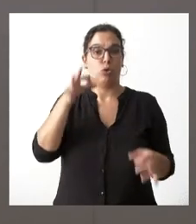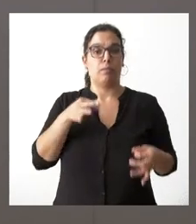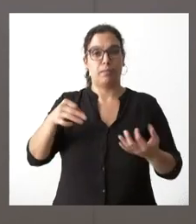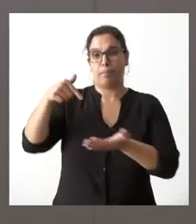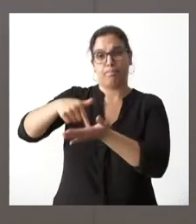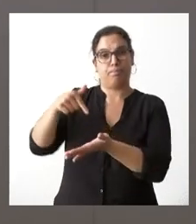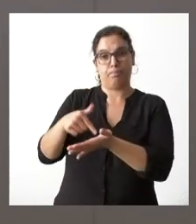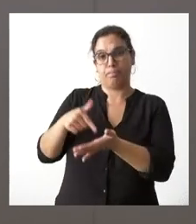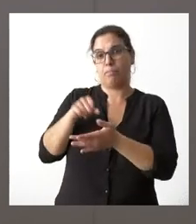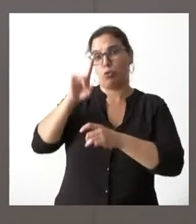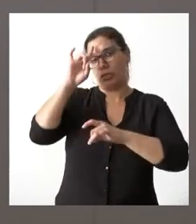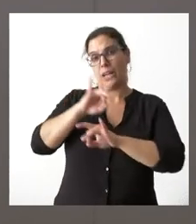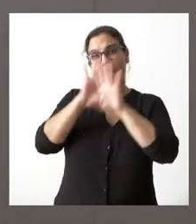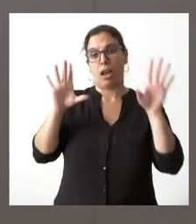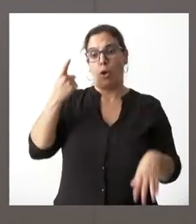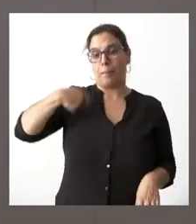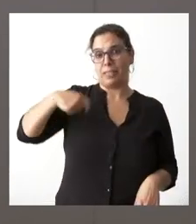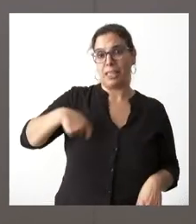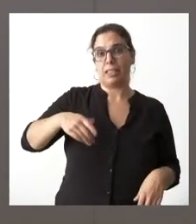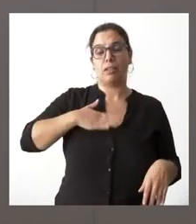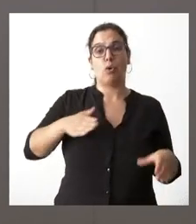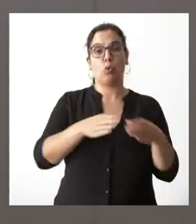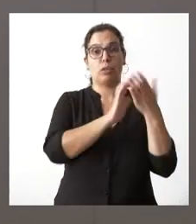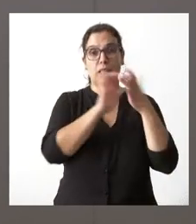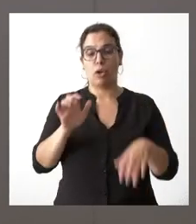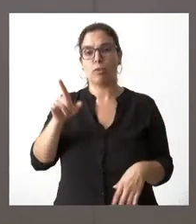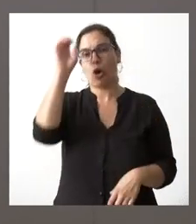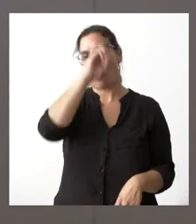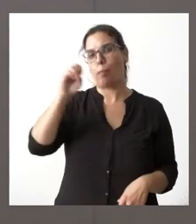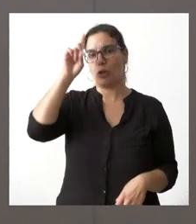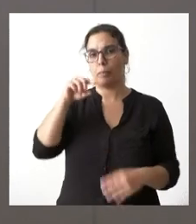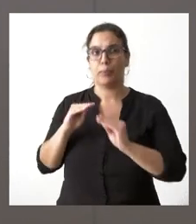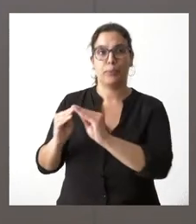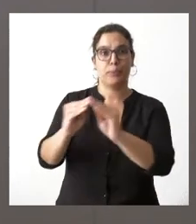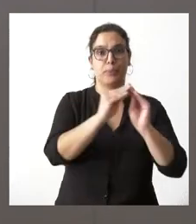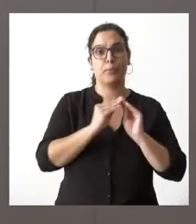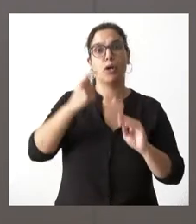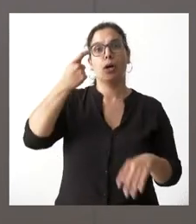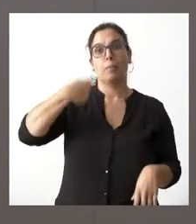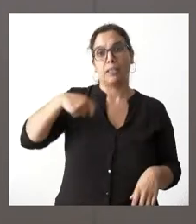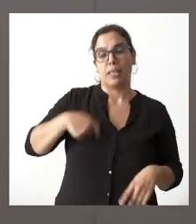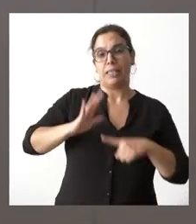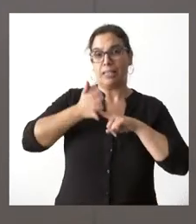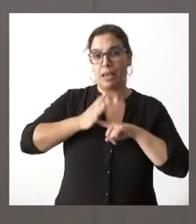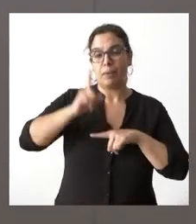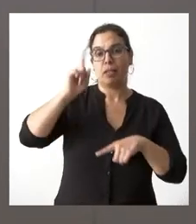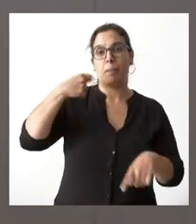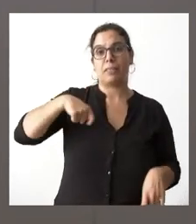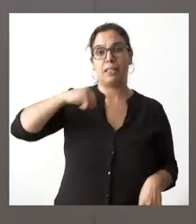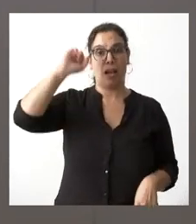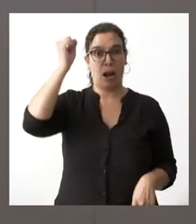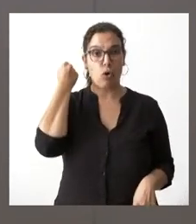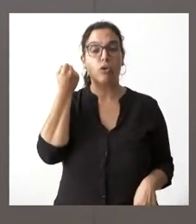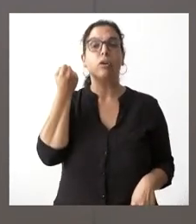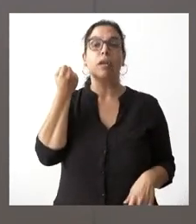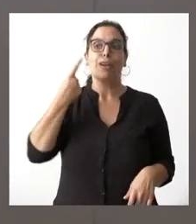porque es una posición clara que ha mantenido el presidente de la Junta de Castilla y León porque es una opinión compartida con el presidente de Castilla y la Mancha y con el presidente de Aragón y porque